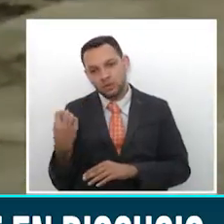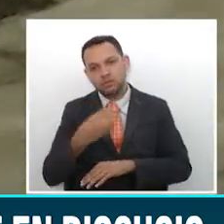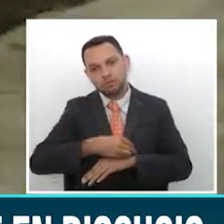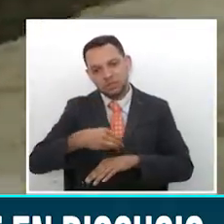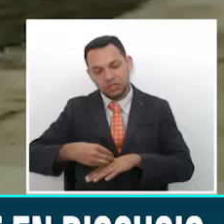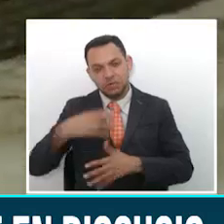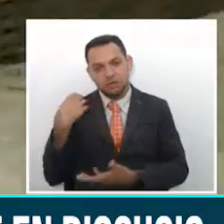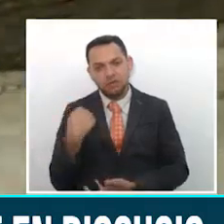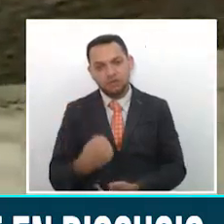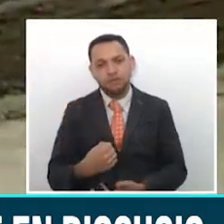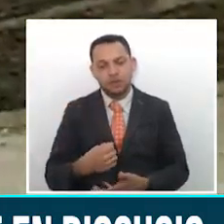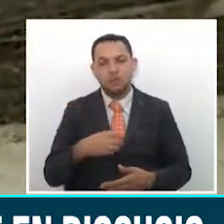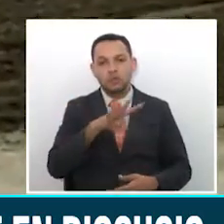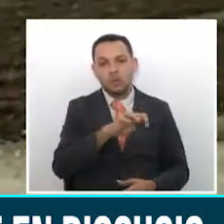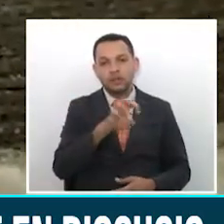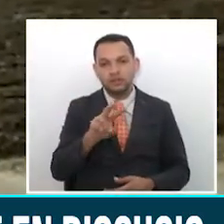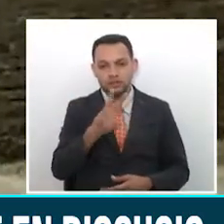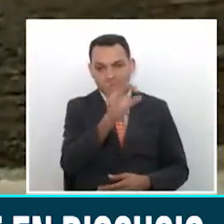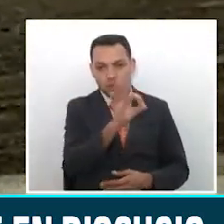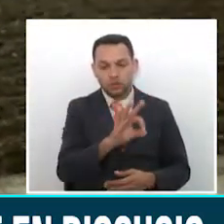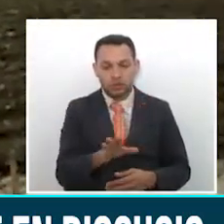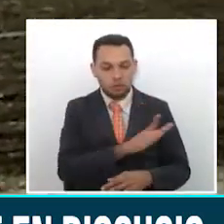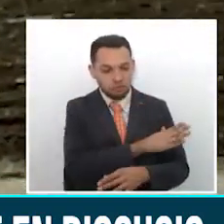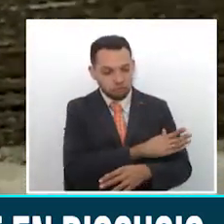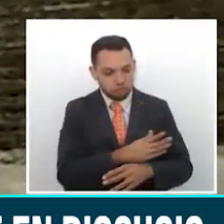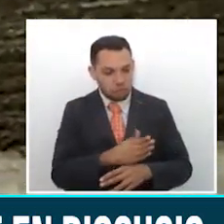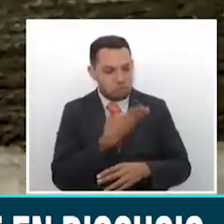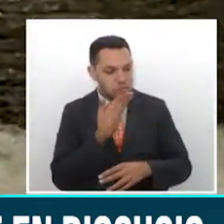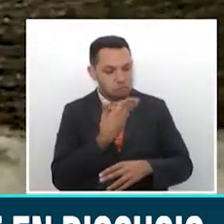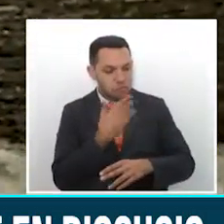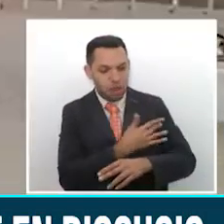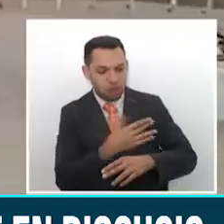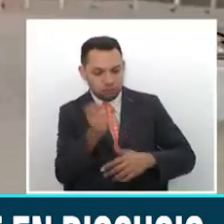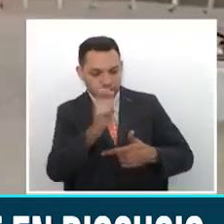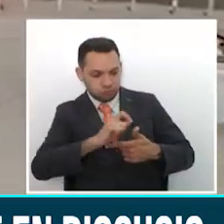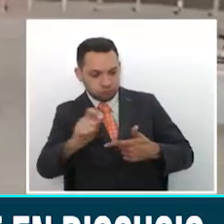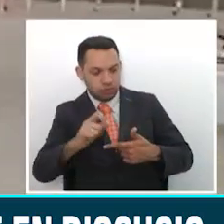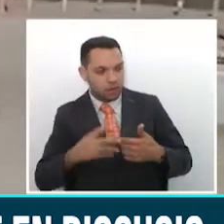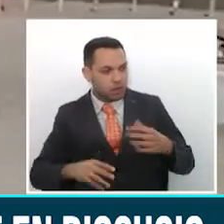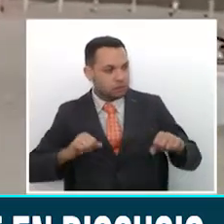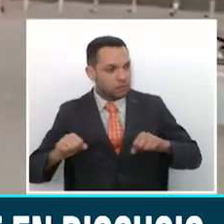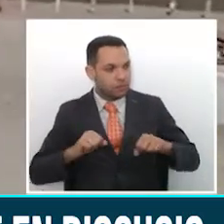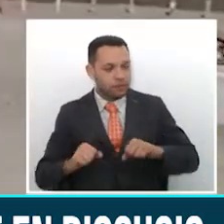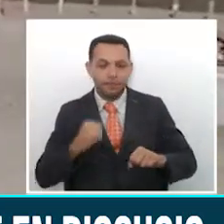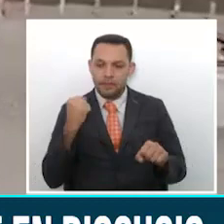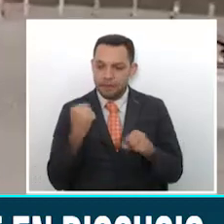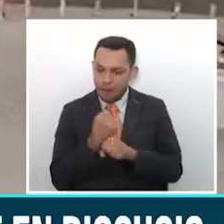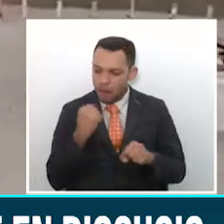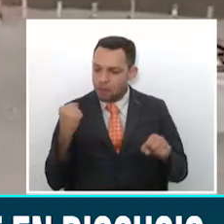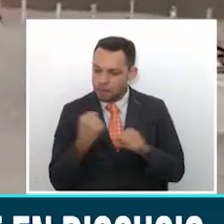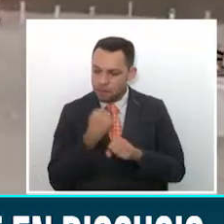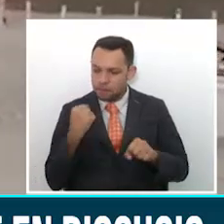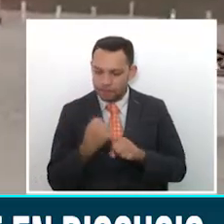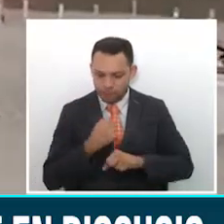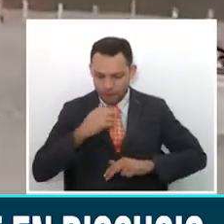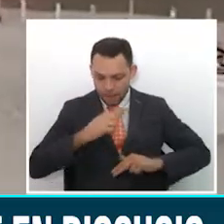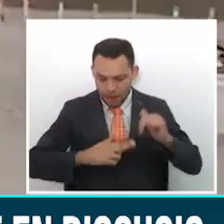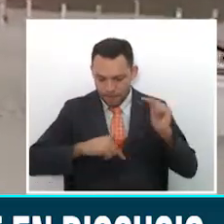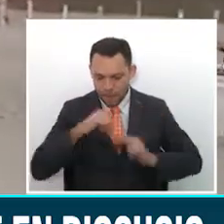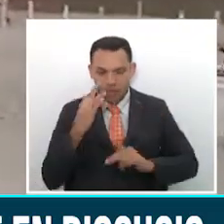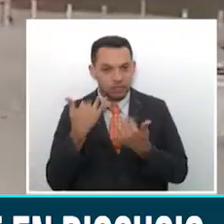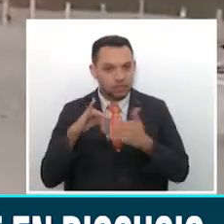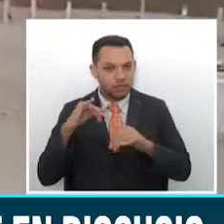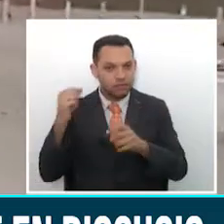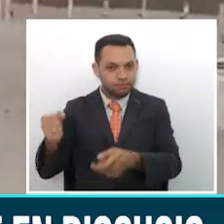avance del 92%. Es de resaltar que previo a la iniciación de las labores nos fueron aprobados y le estamos